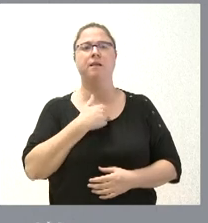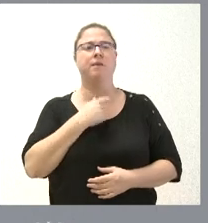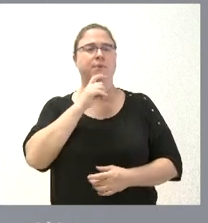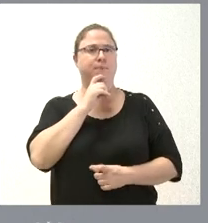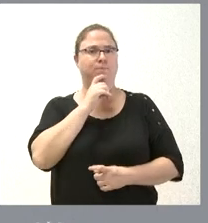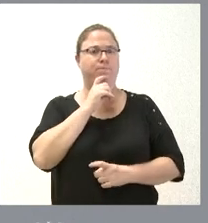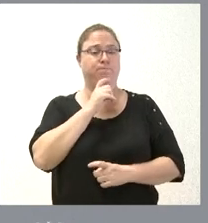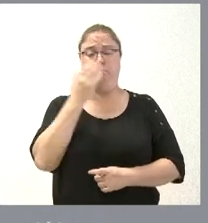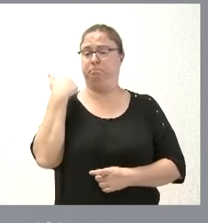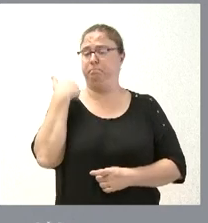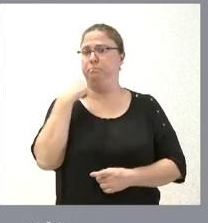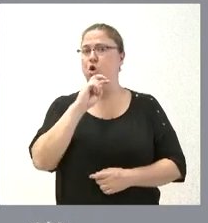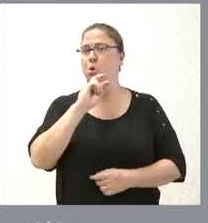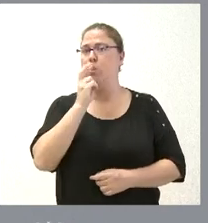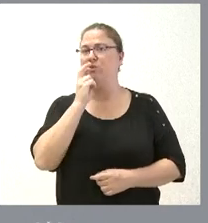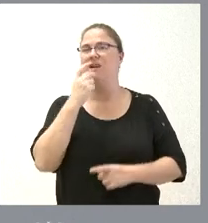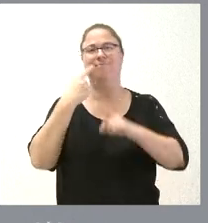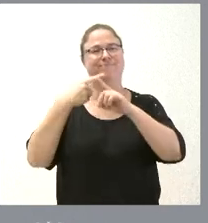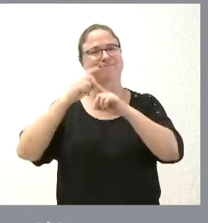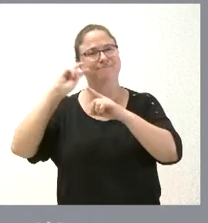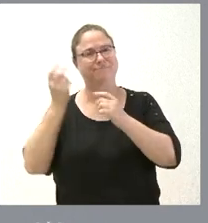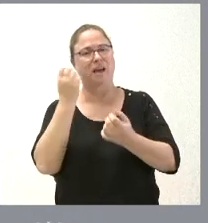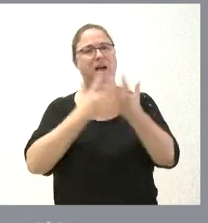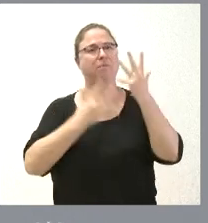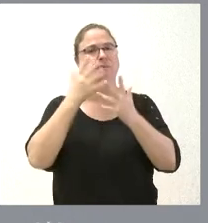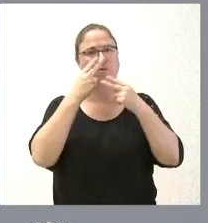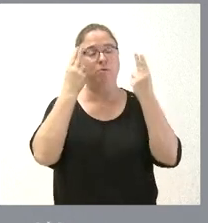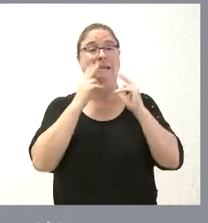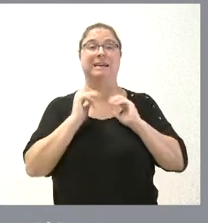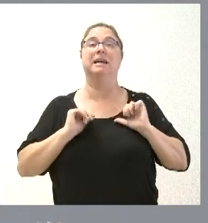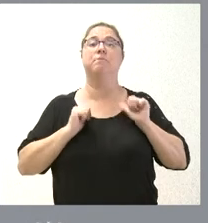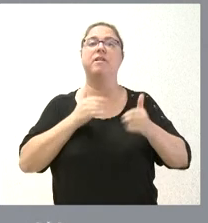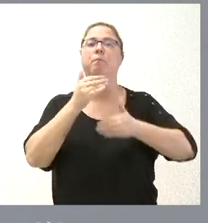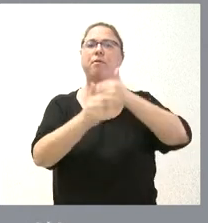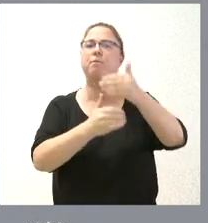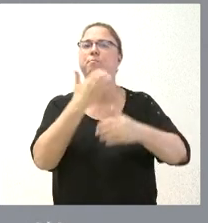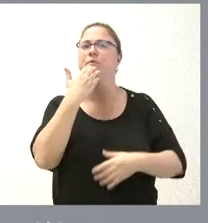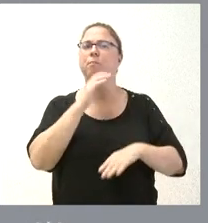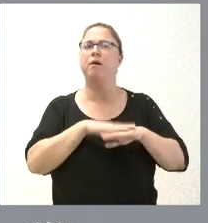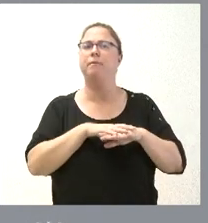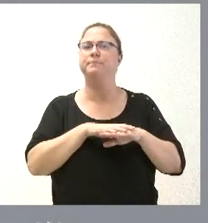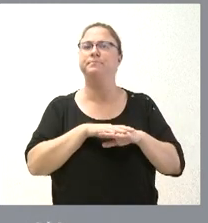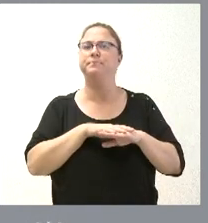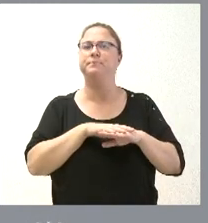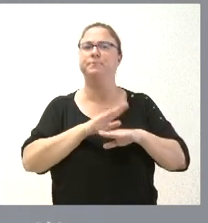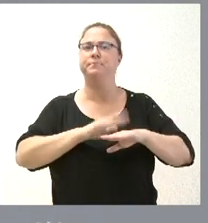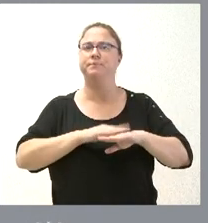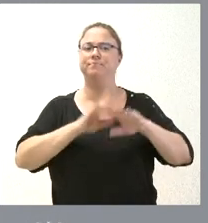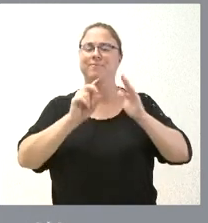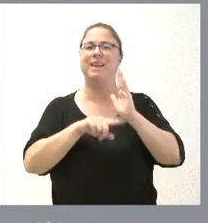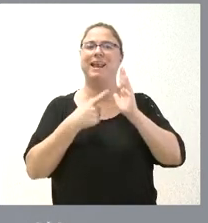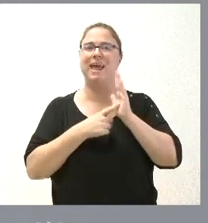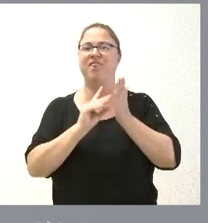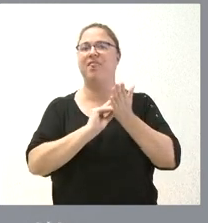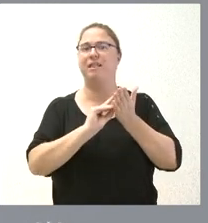práctica en otro tipo de actividades de la Administración. Cuando se inicia el procedimiento, por ejemplo, para la aplicación de la Ley de